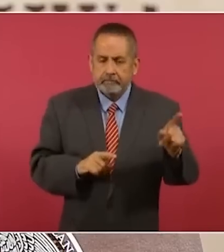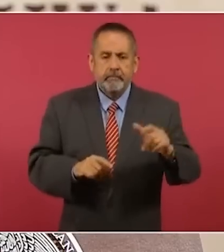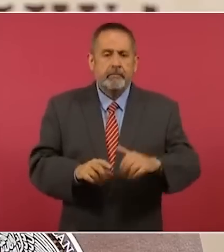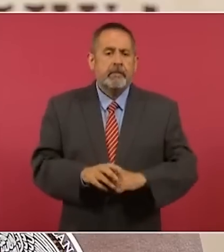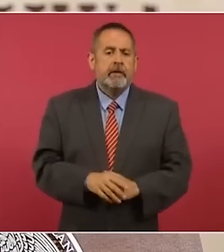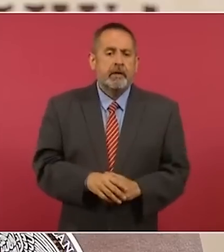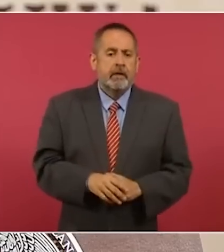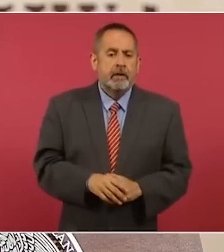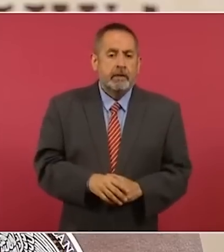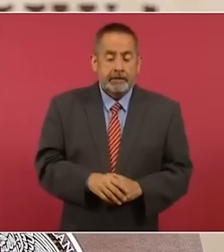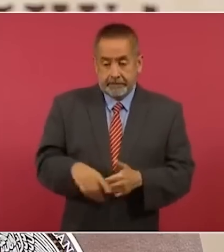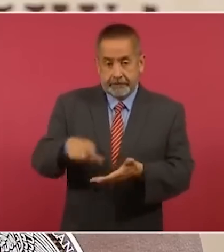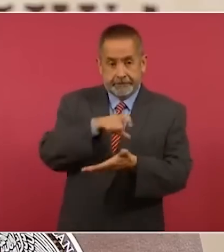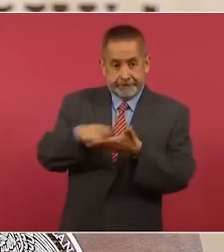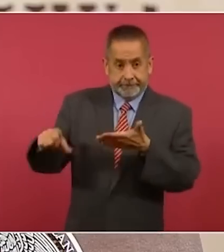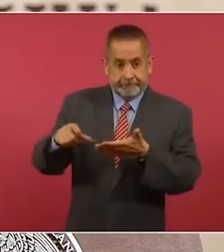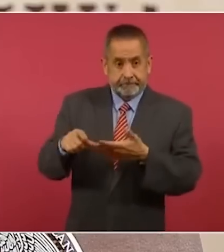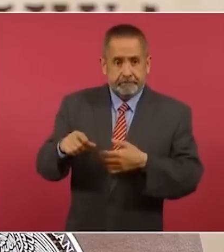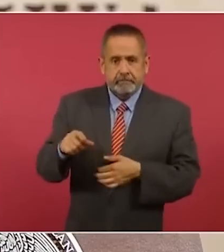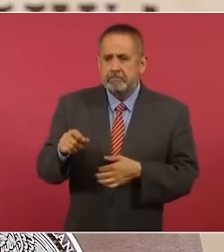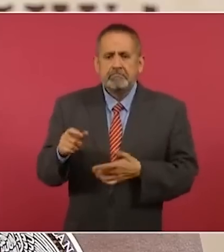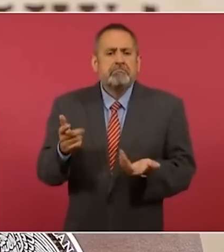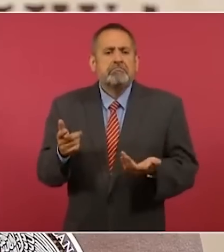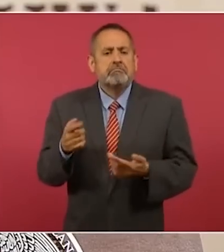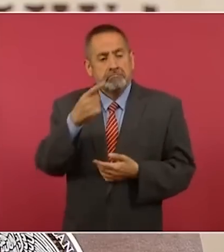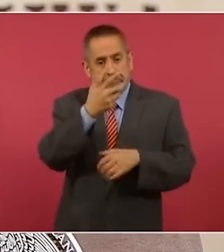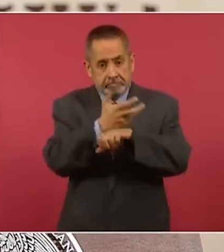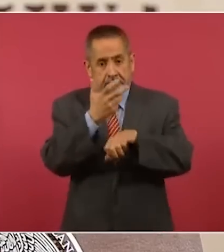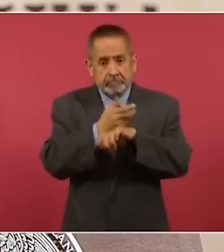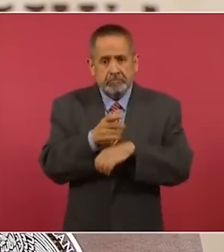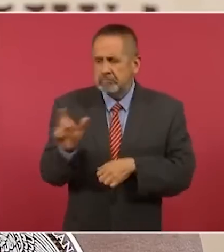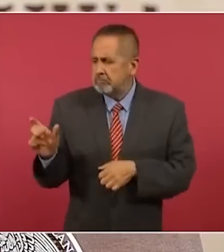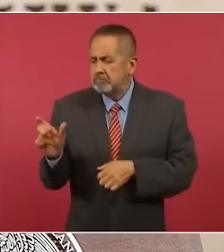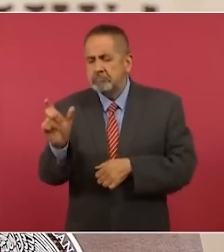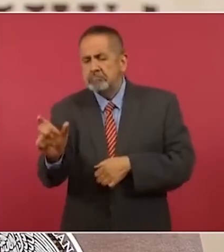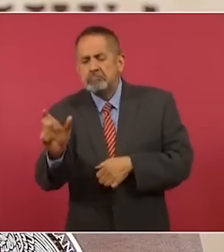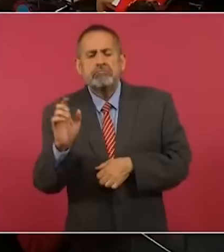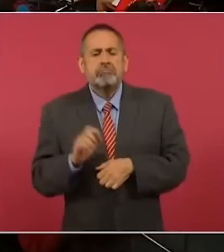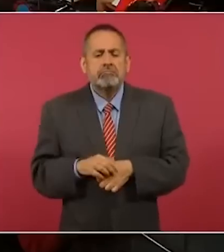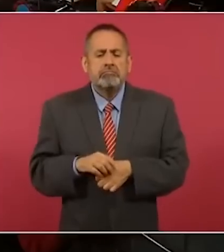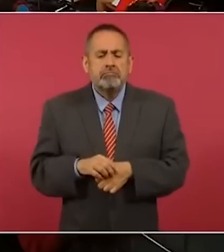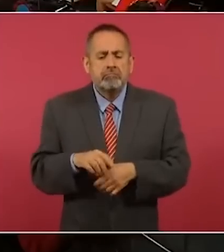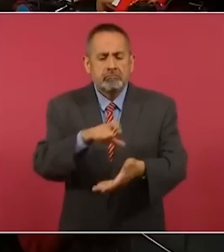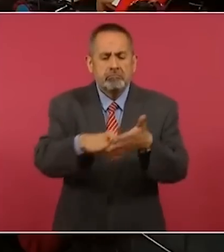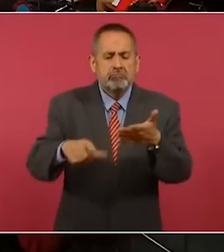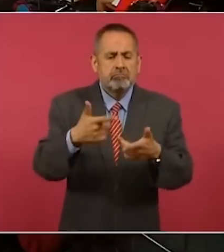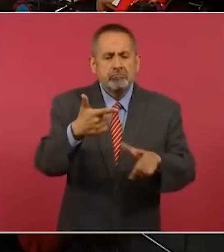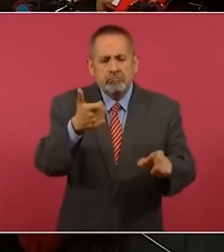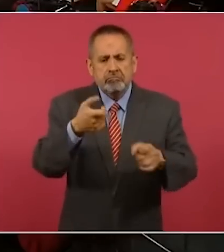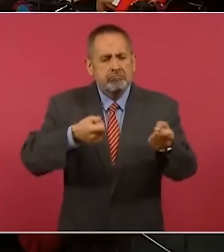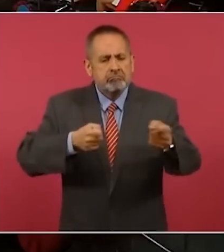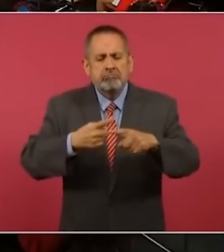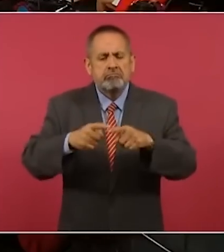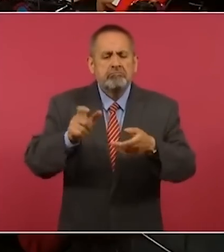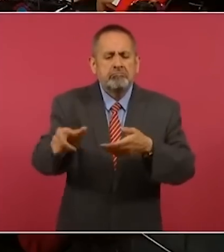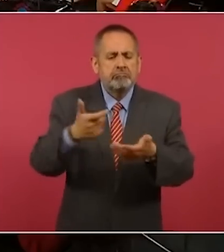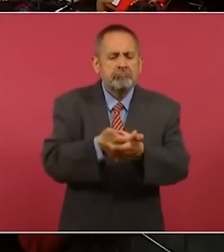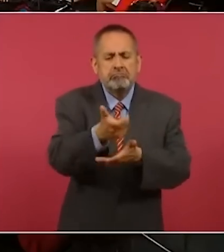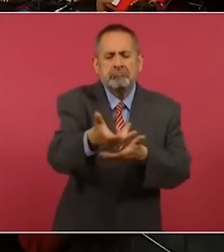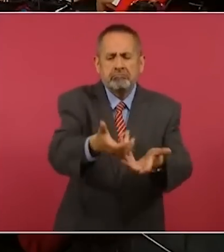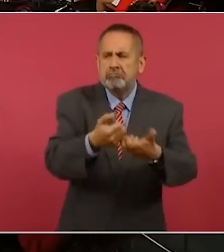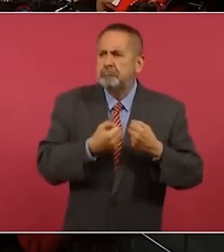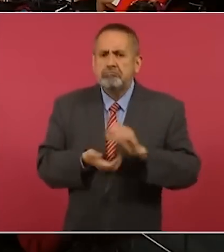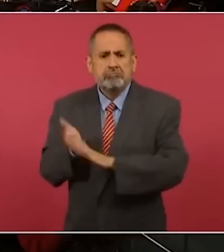Para comprar armas solamente se necesita una licencia de conducir o cualquier cosa, y por eso es el problema. Pero no sólo eso,